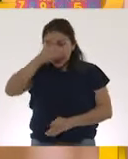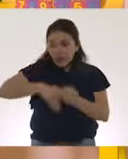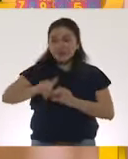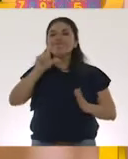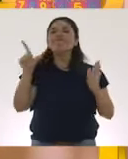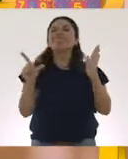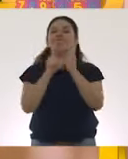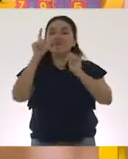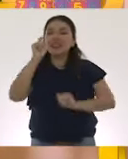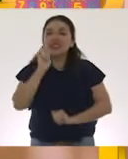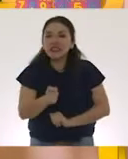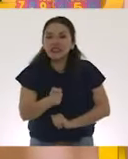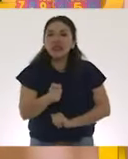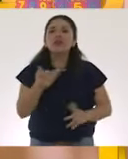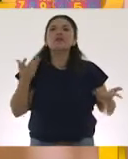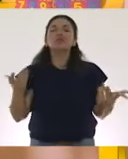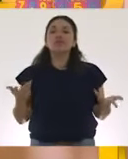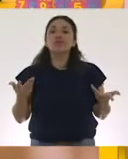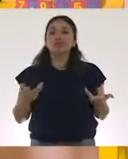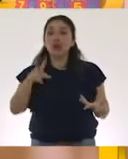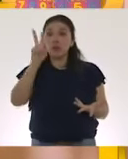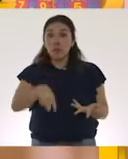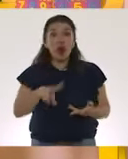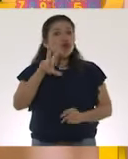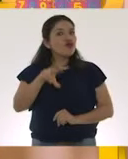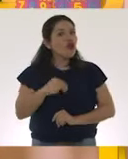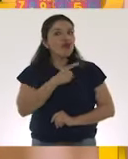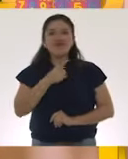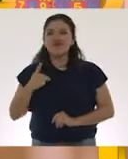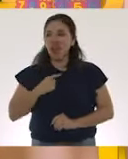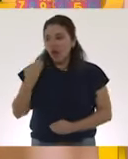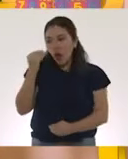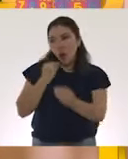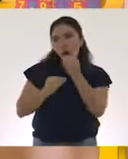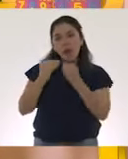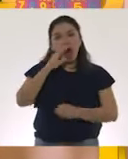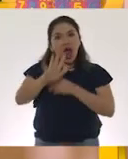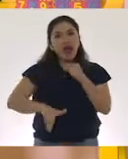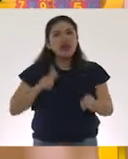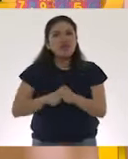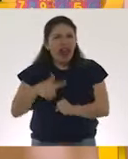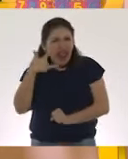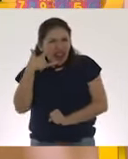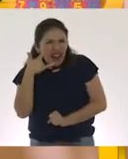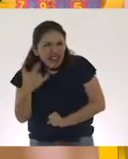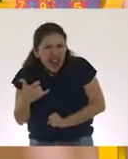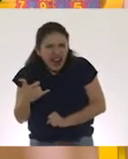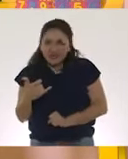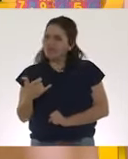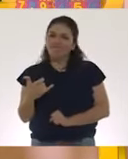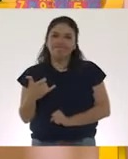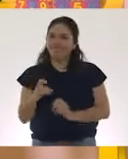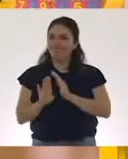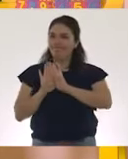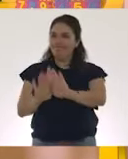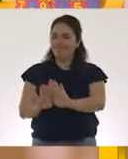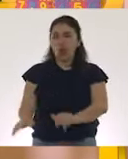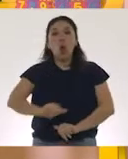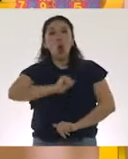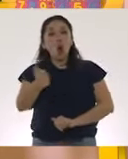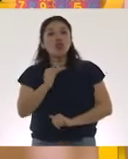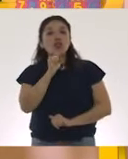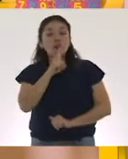es precisamente que no debemos de comer animales exóticos, eso por un lado, y por el otro,